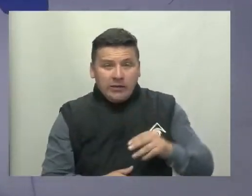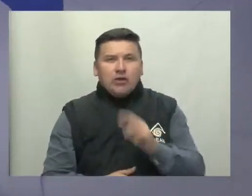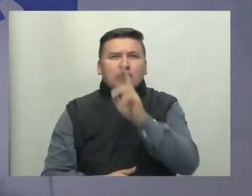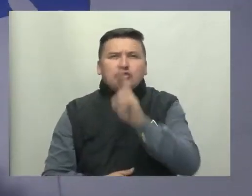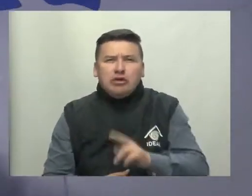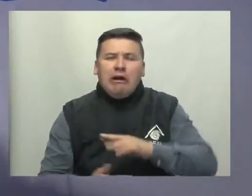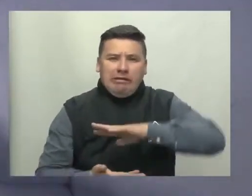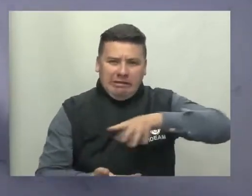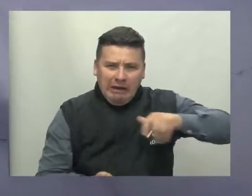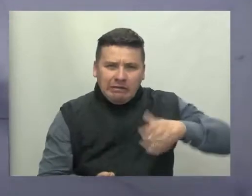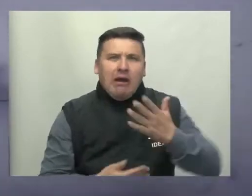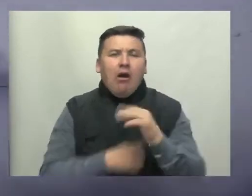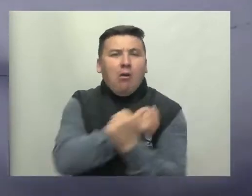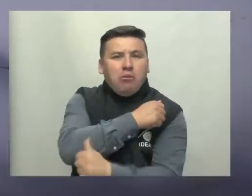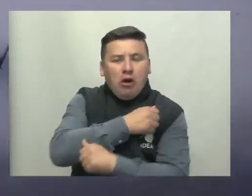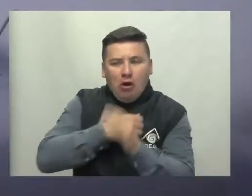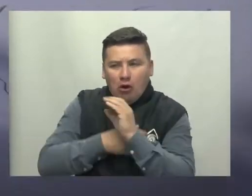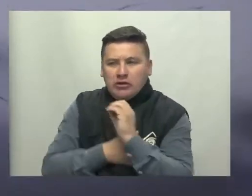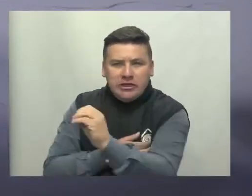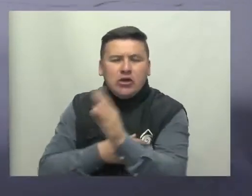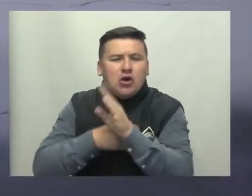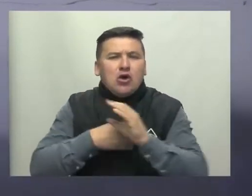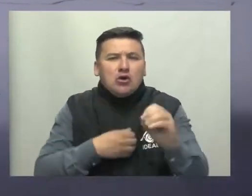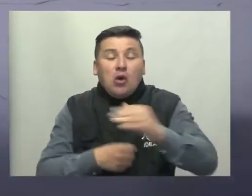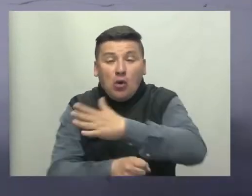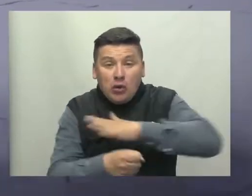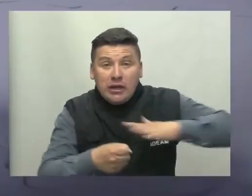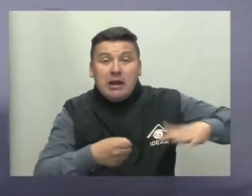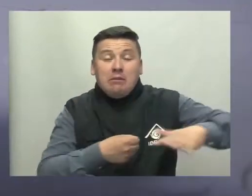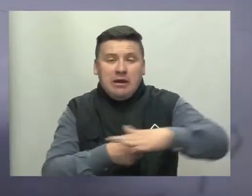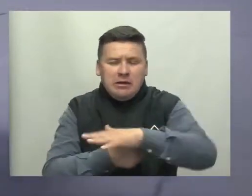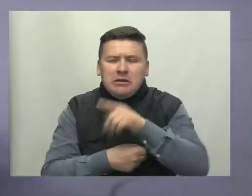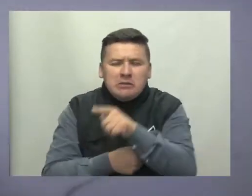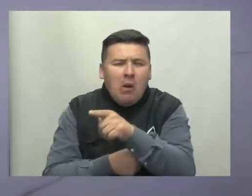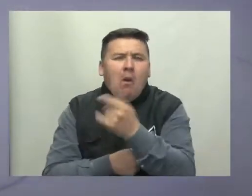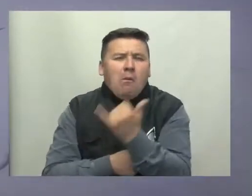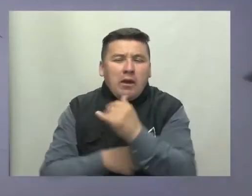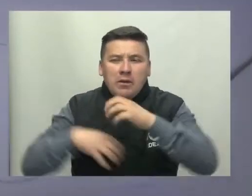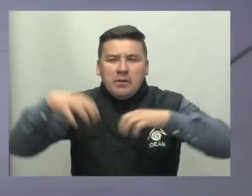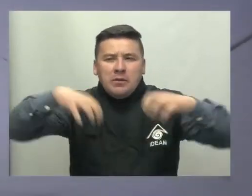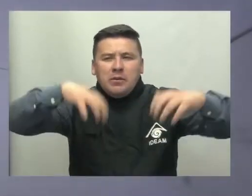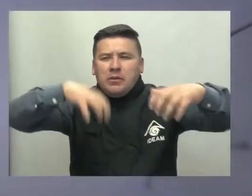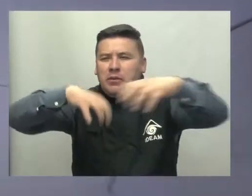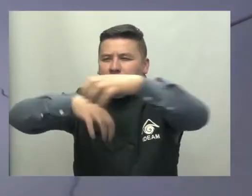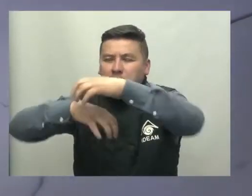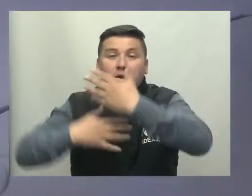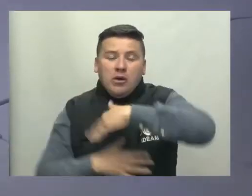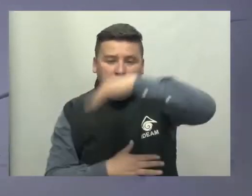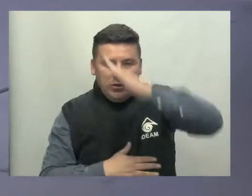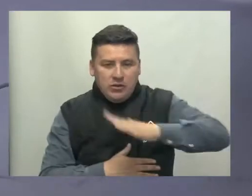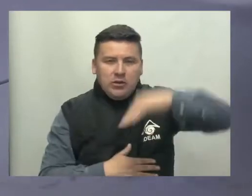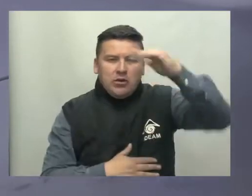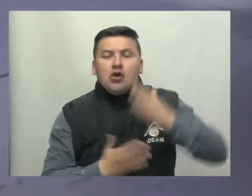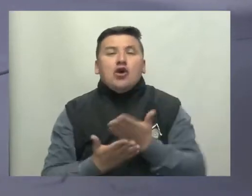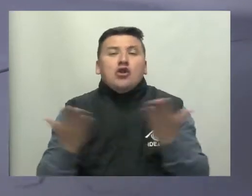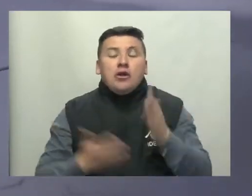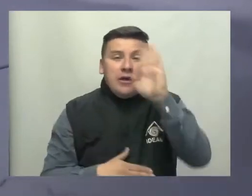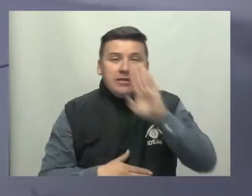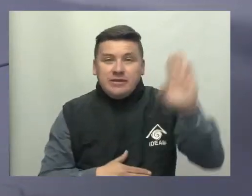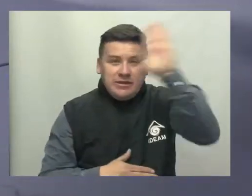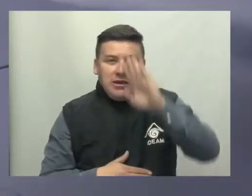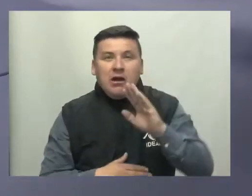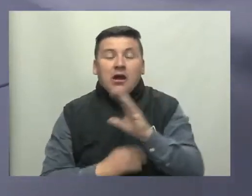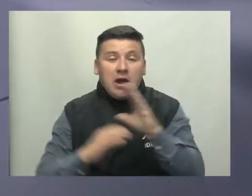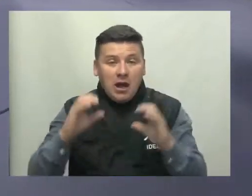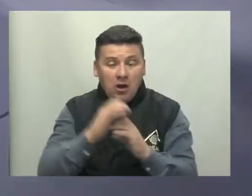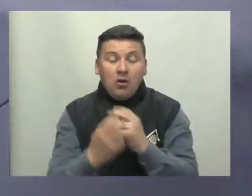Antioquia, sur de Santander, occidente de Boyacá, occidente de Cundinamarca y presencia de lloviznas en las zonas montañosas ubicadas